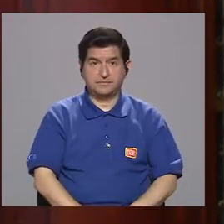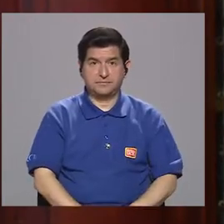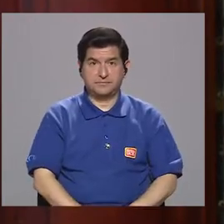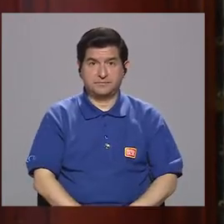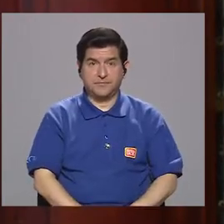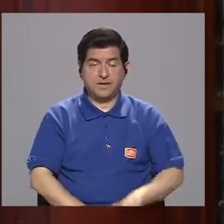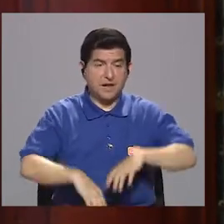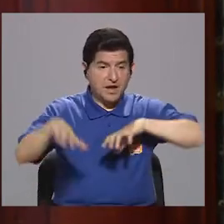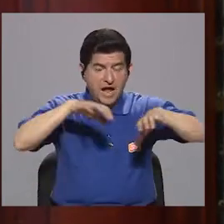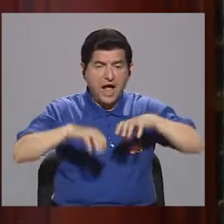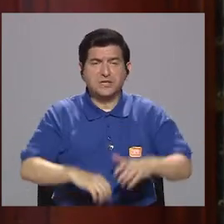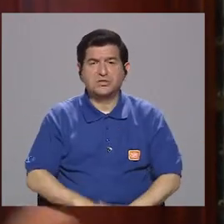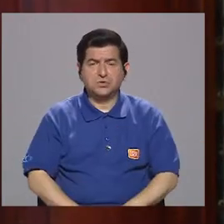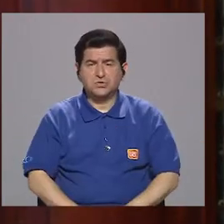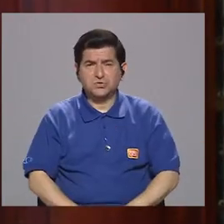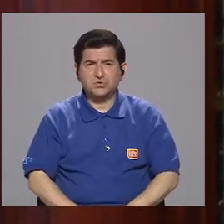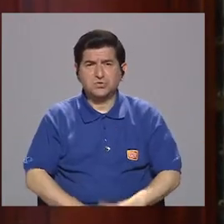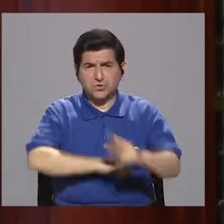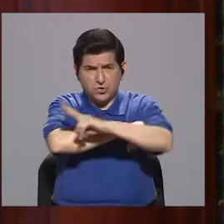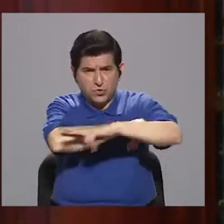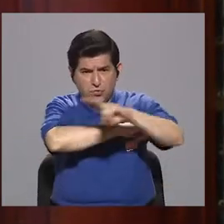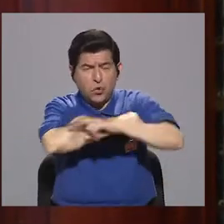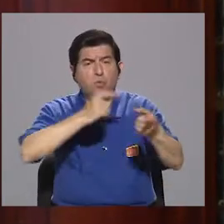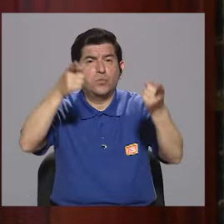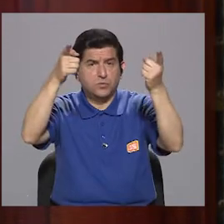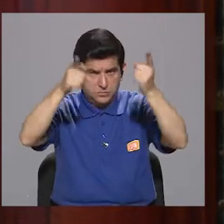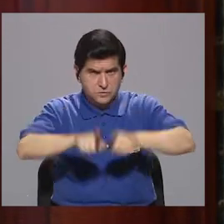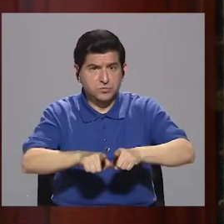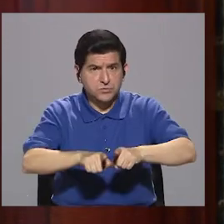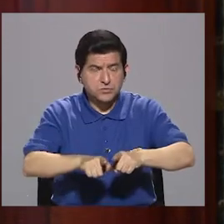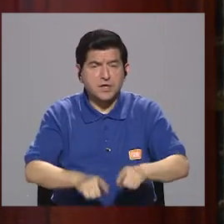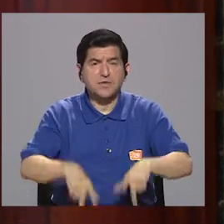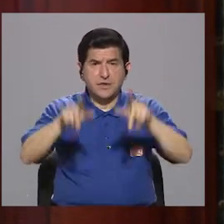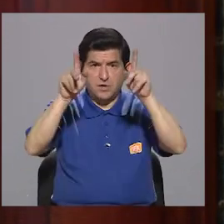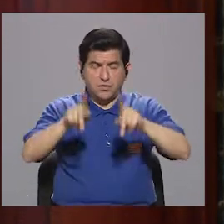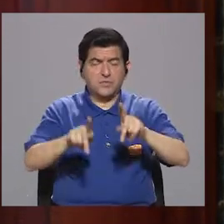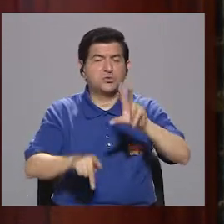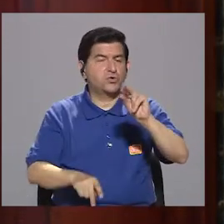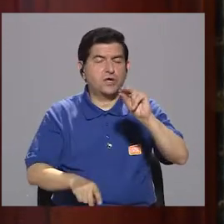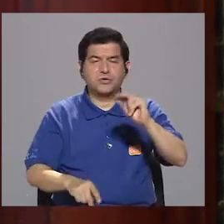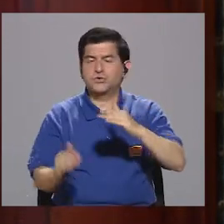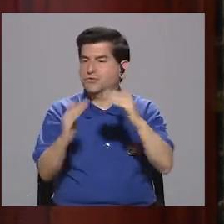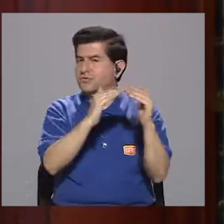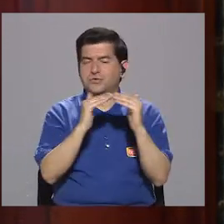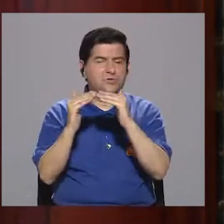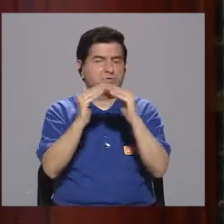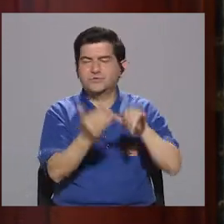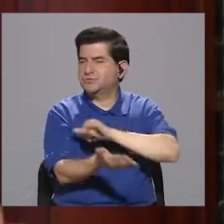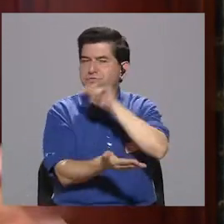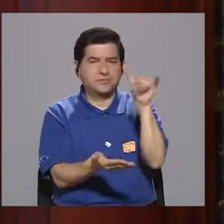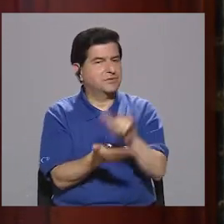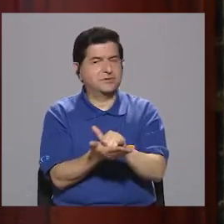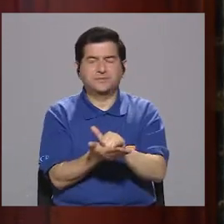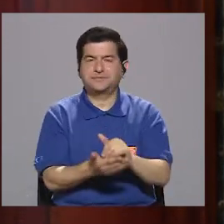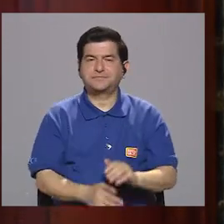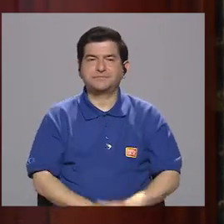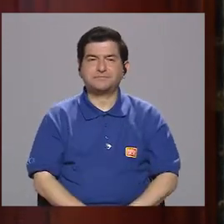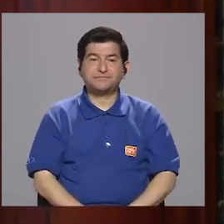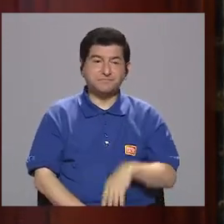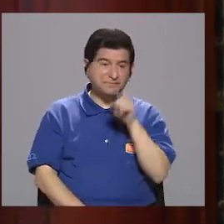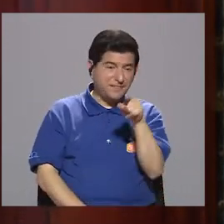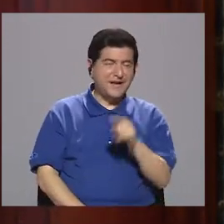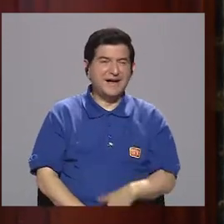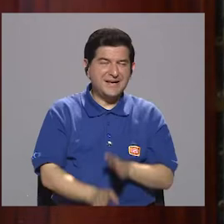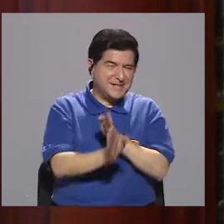actos delictivos se dan con habitantes que no son de la ciudad de San José. Entonces me parece que